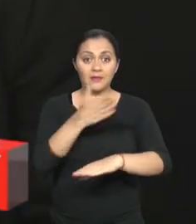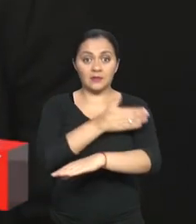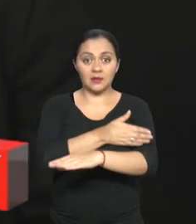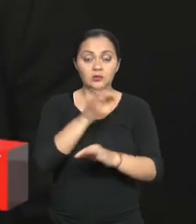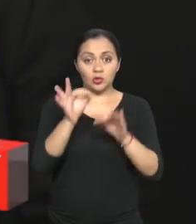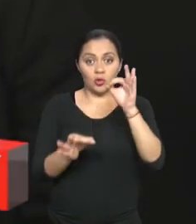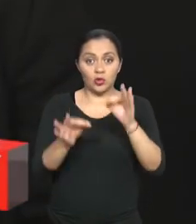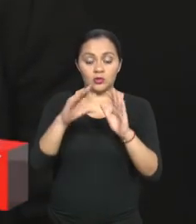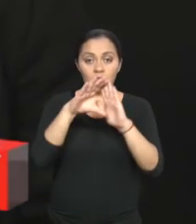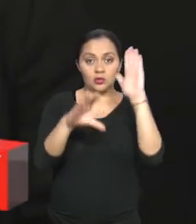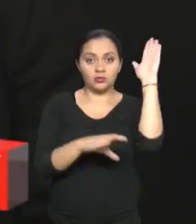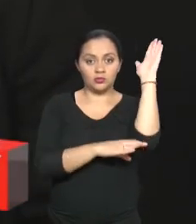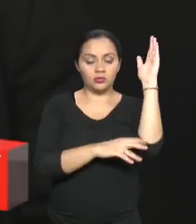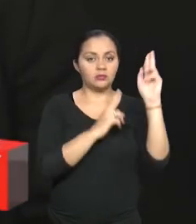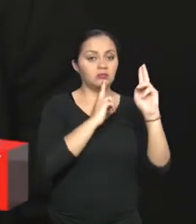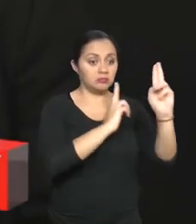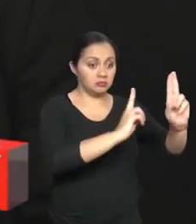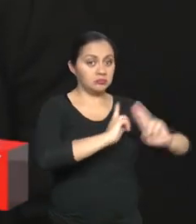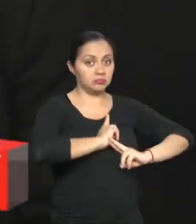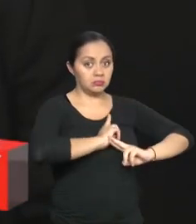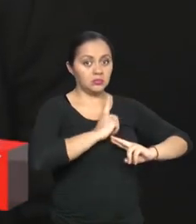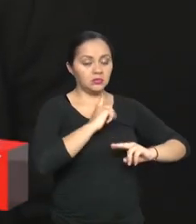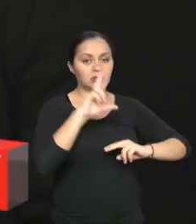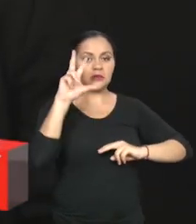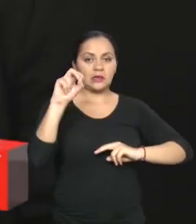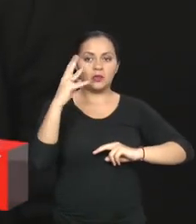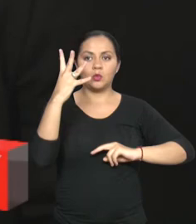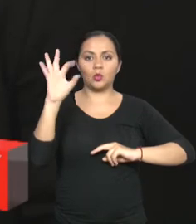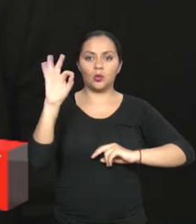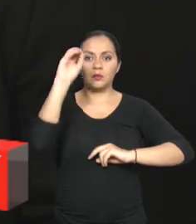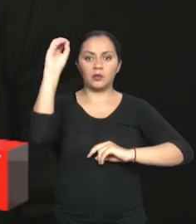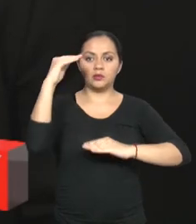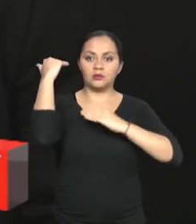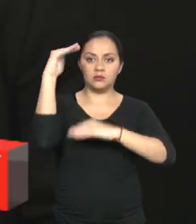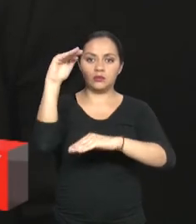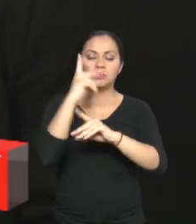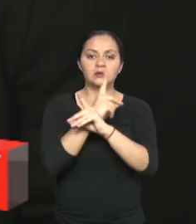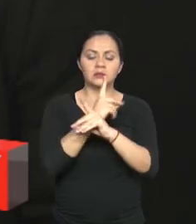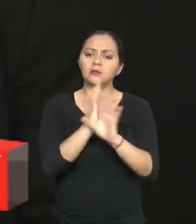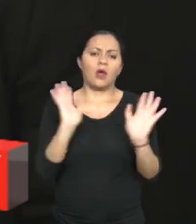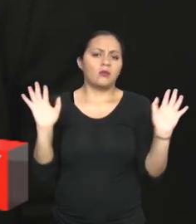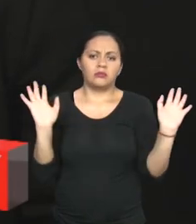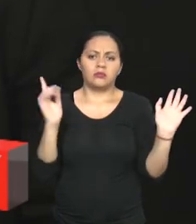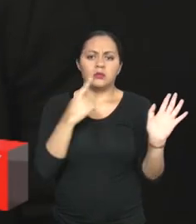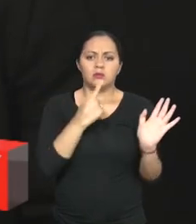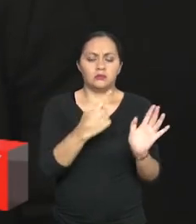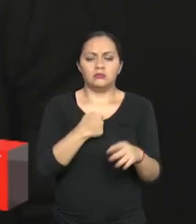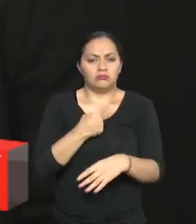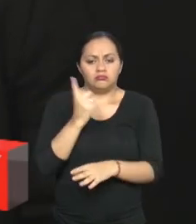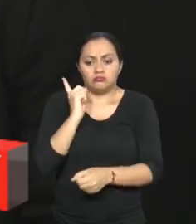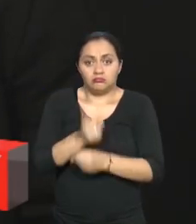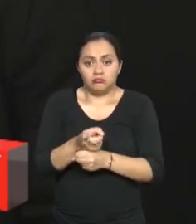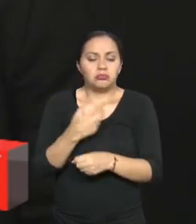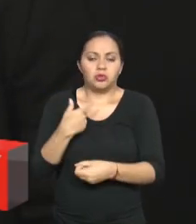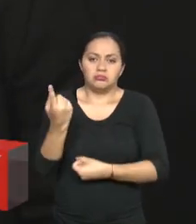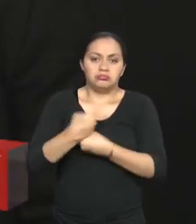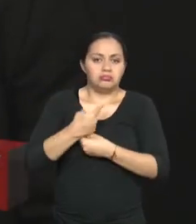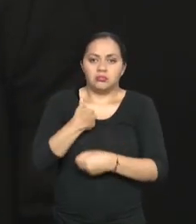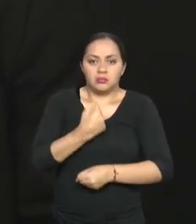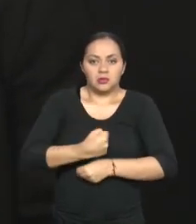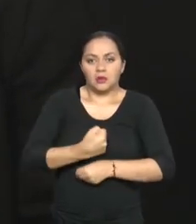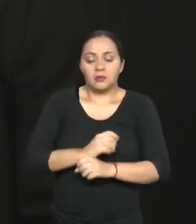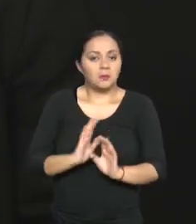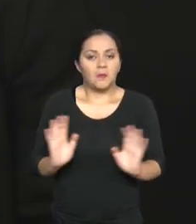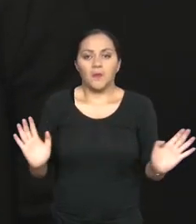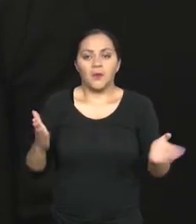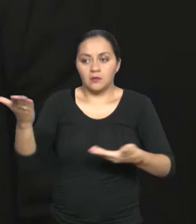la Corte Constitucional nosotros pues obviamente estamos acogiendo ya esta disposición y estamos ya trabajando en